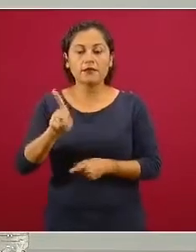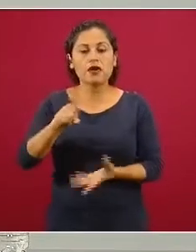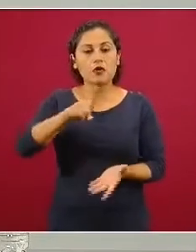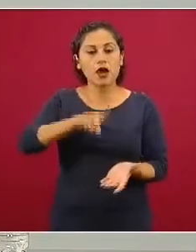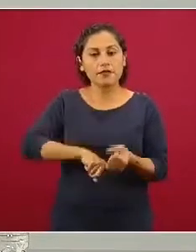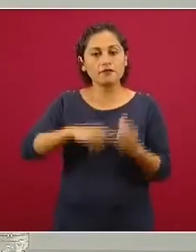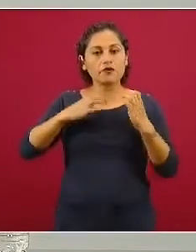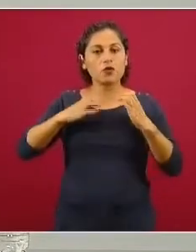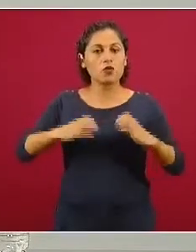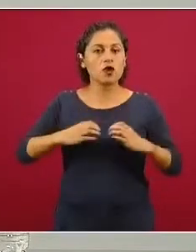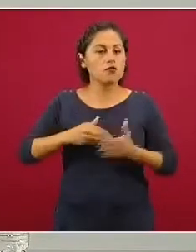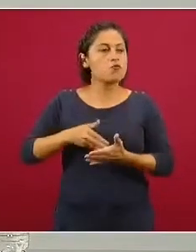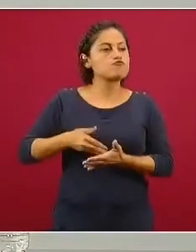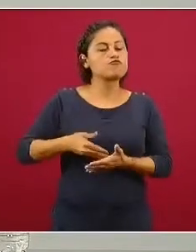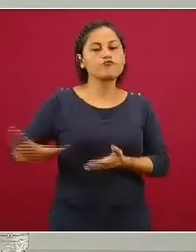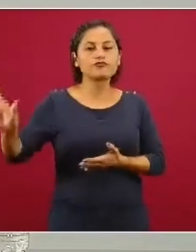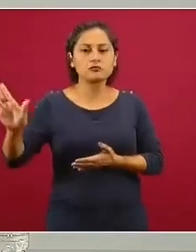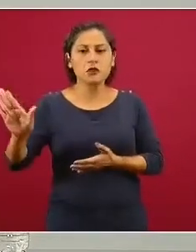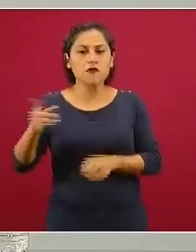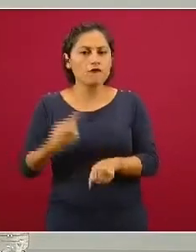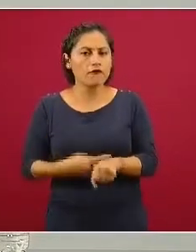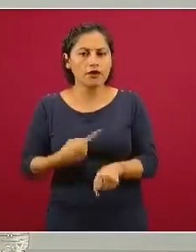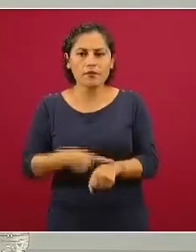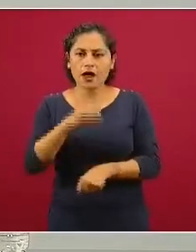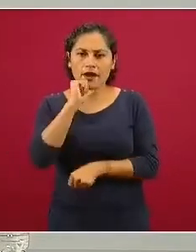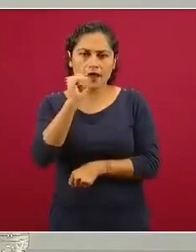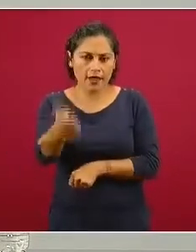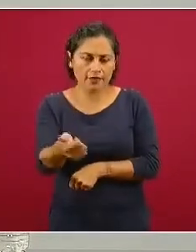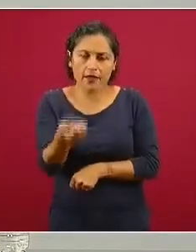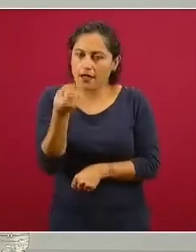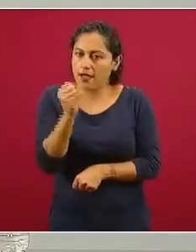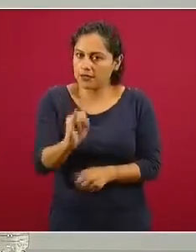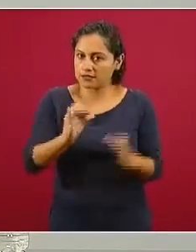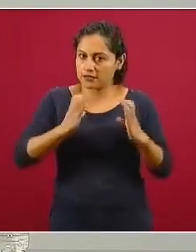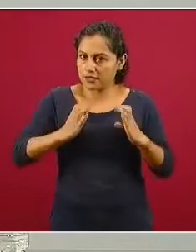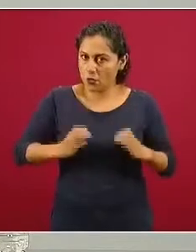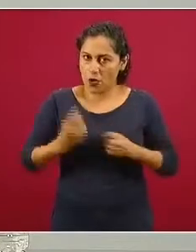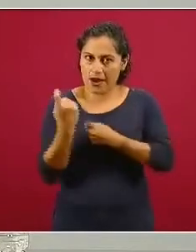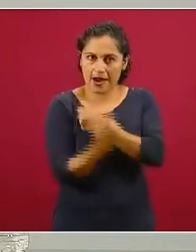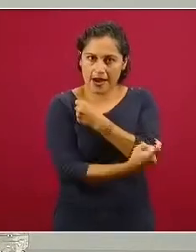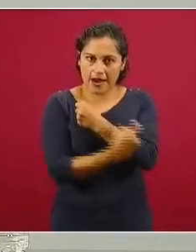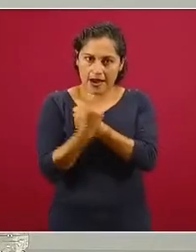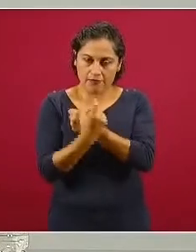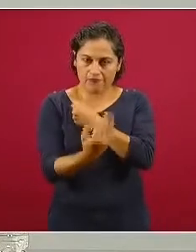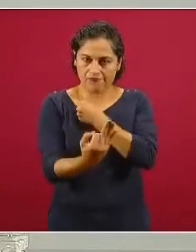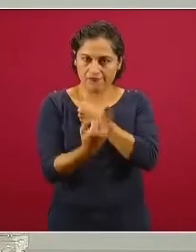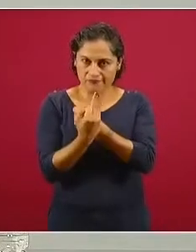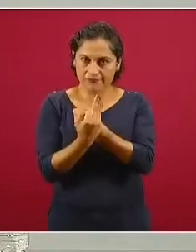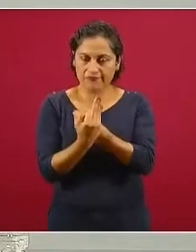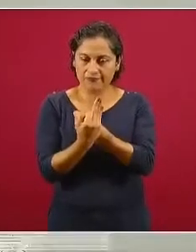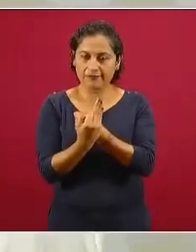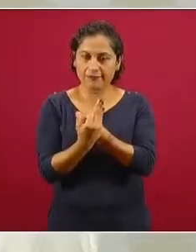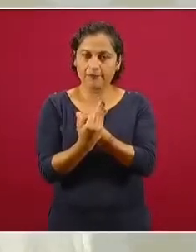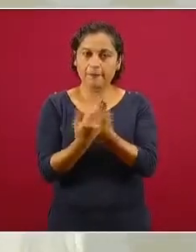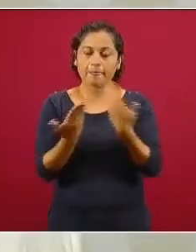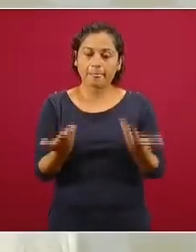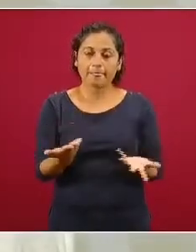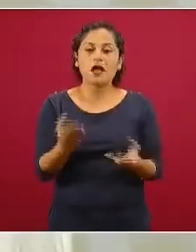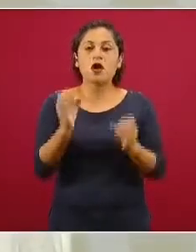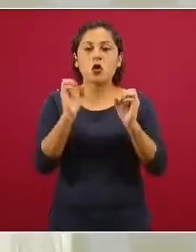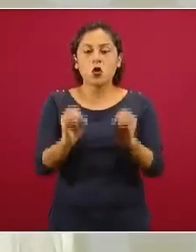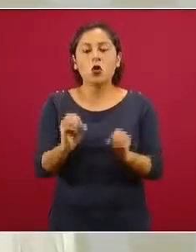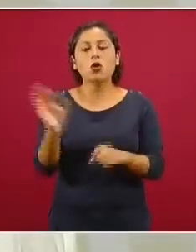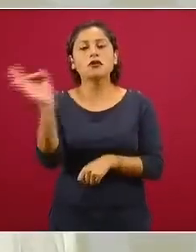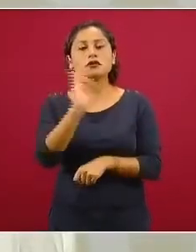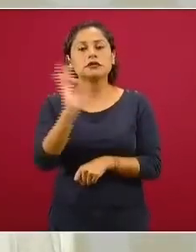proteger, para atacarlo rápidamente, para no desarrollar la enfermedad, aunque haya réplicas de los virus de dentro del organismo, o para tener